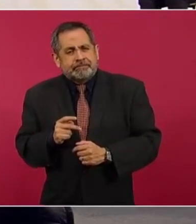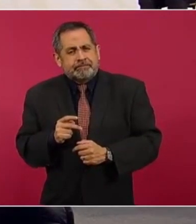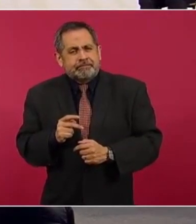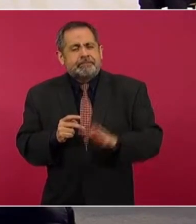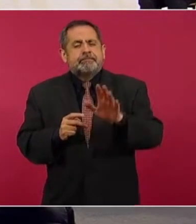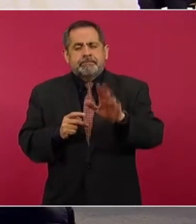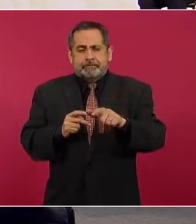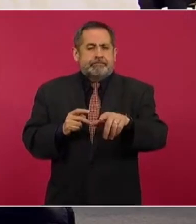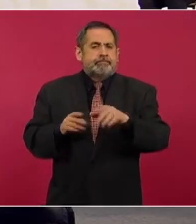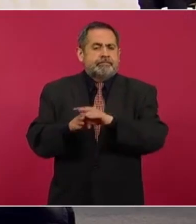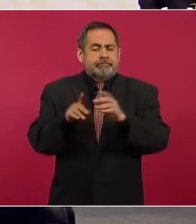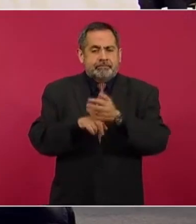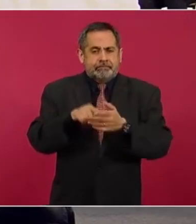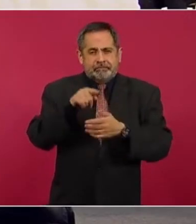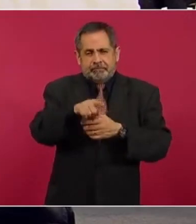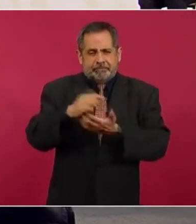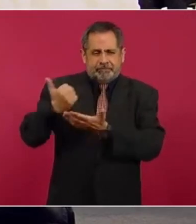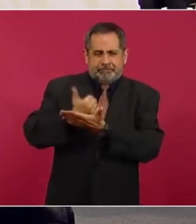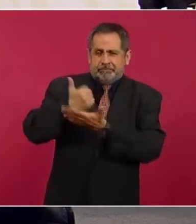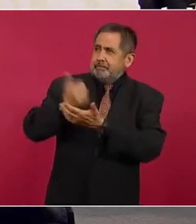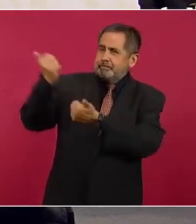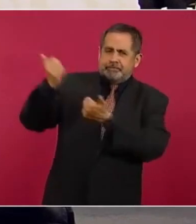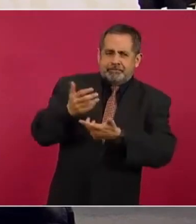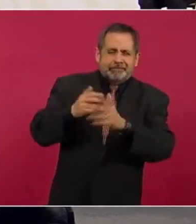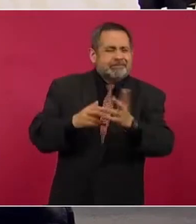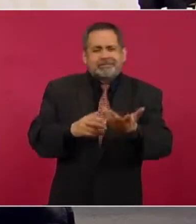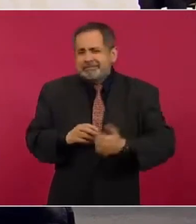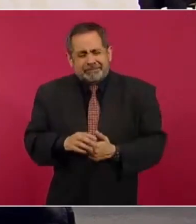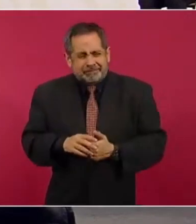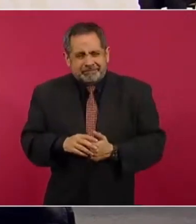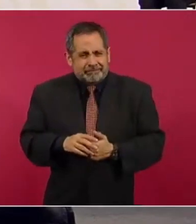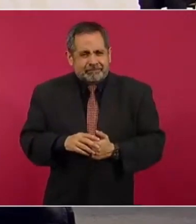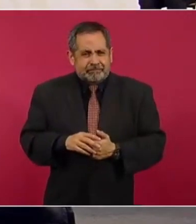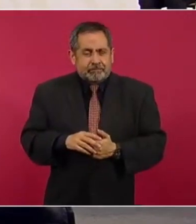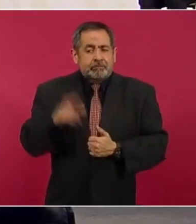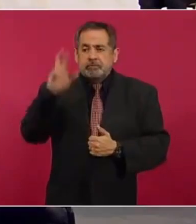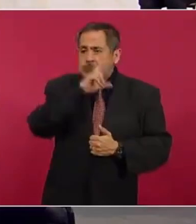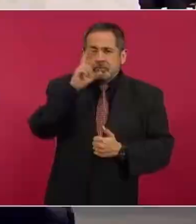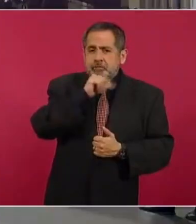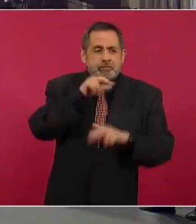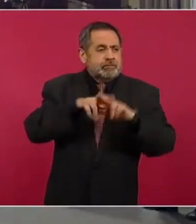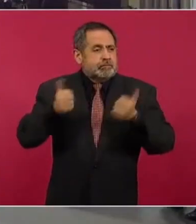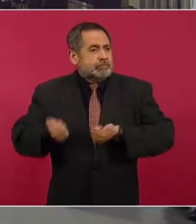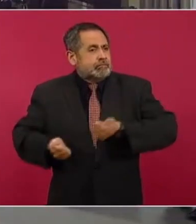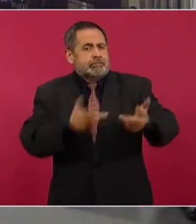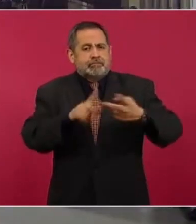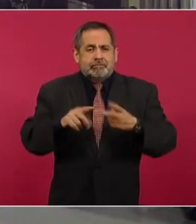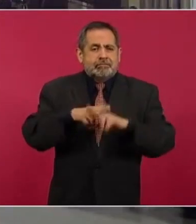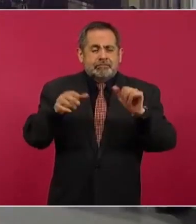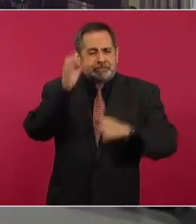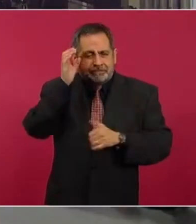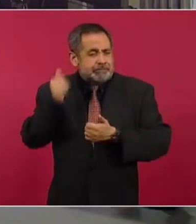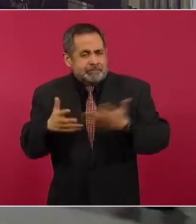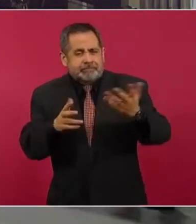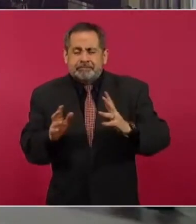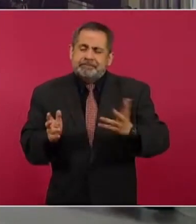Ah, esa es la exportación de Rusia. No está exportando Rusia ni China, si tenemos